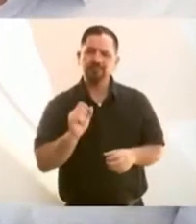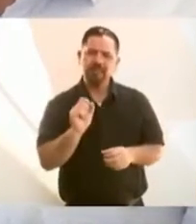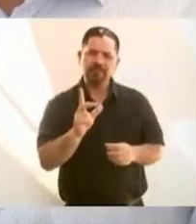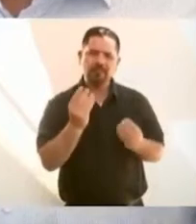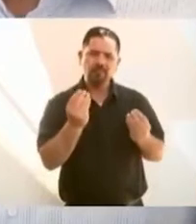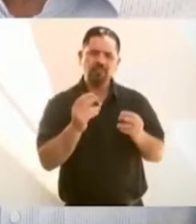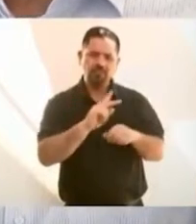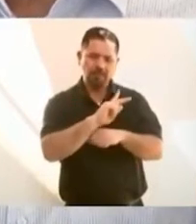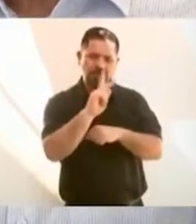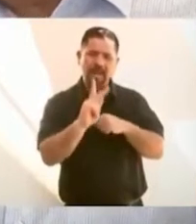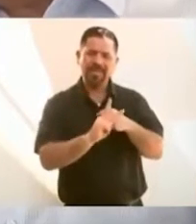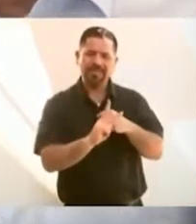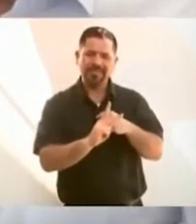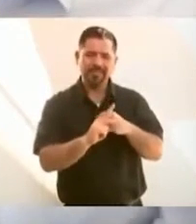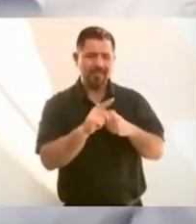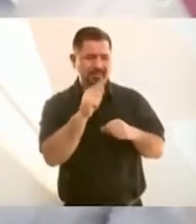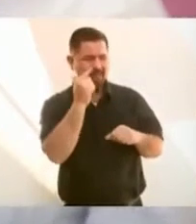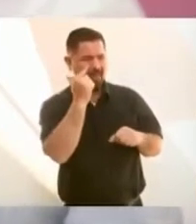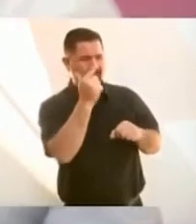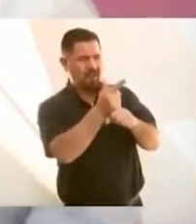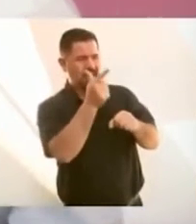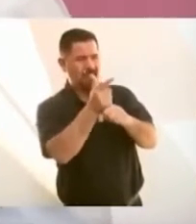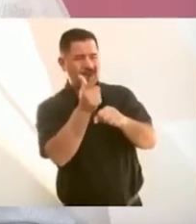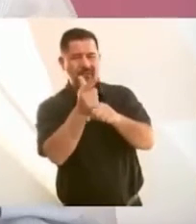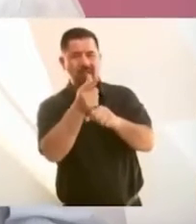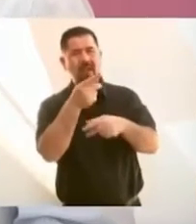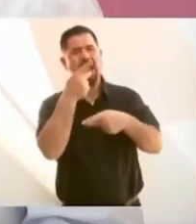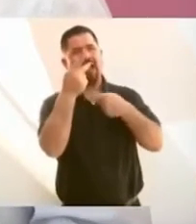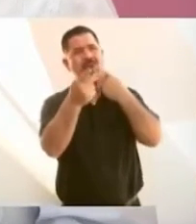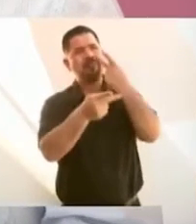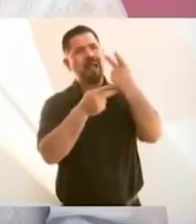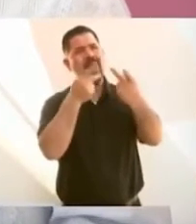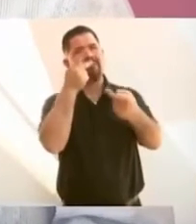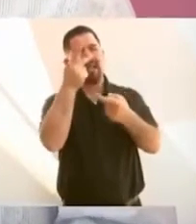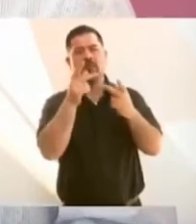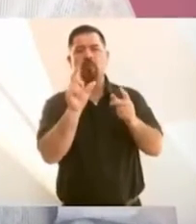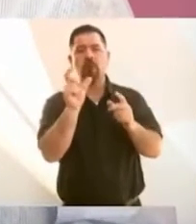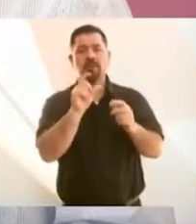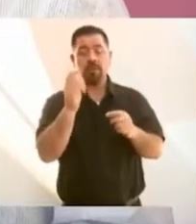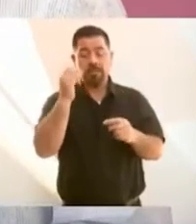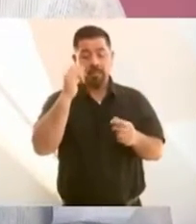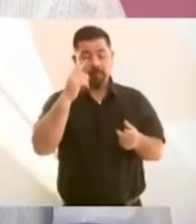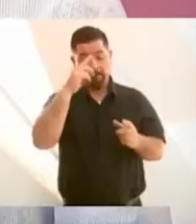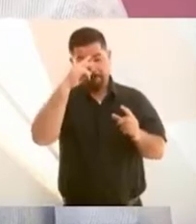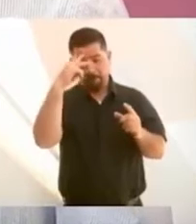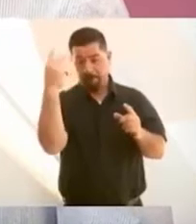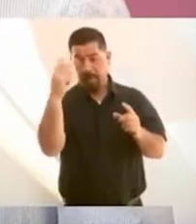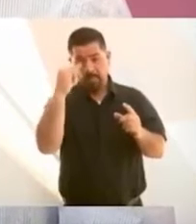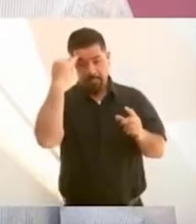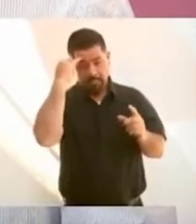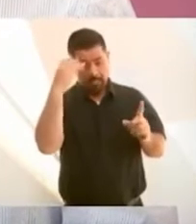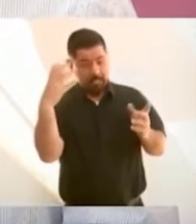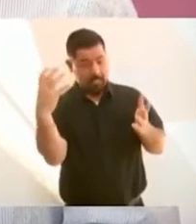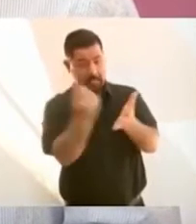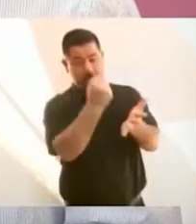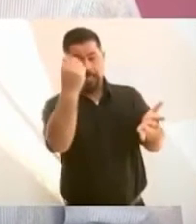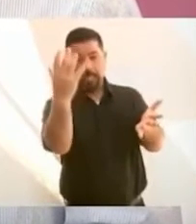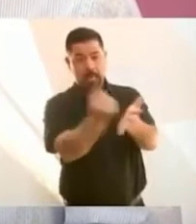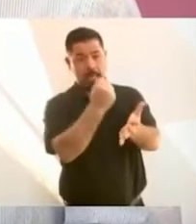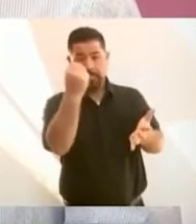de la conquista de México, la invasión extranjera,